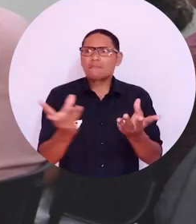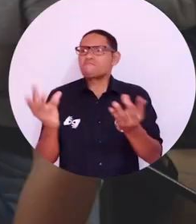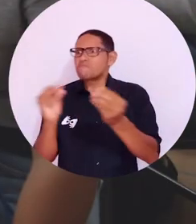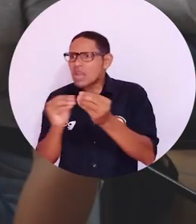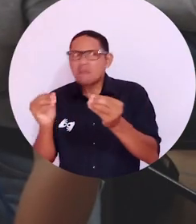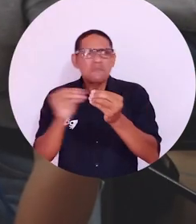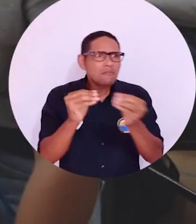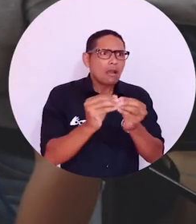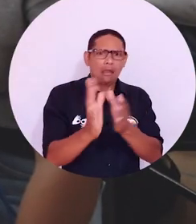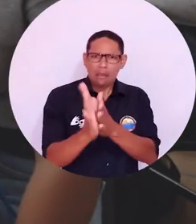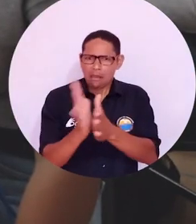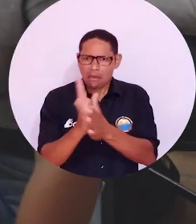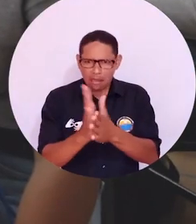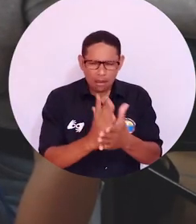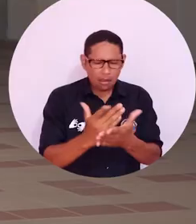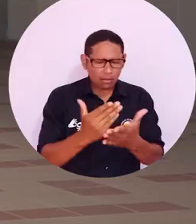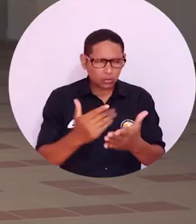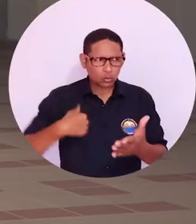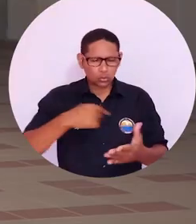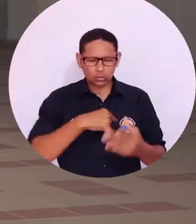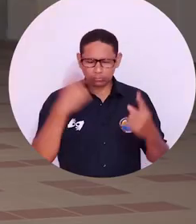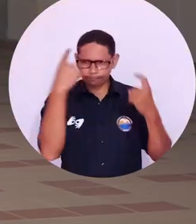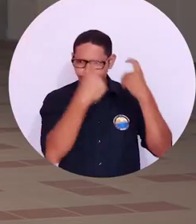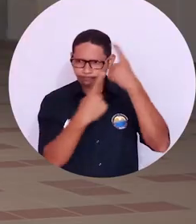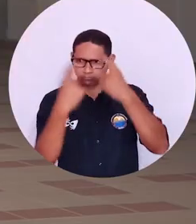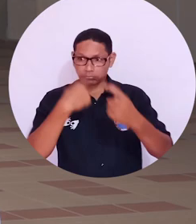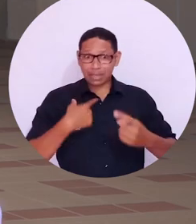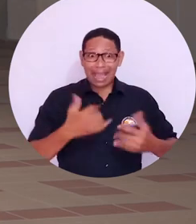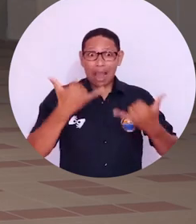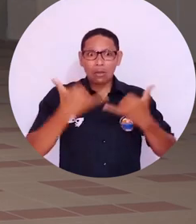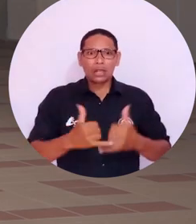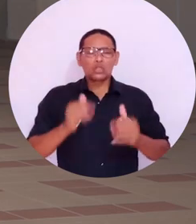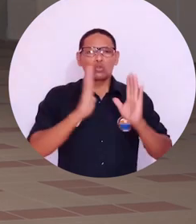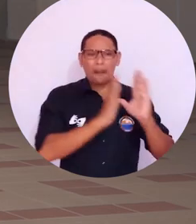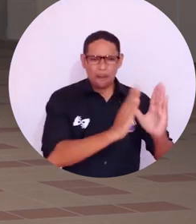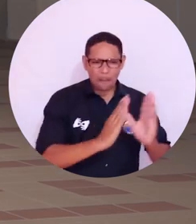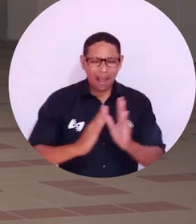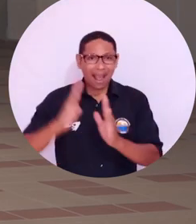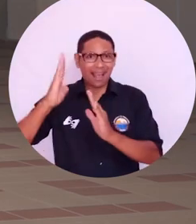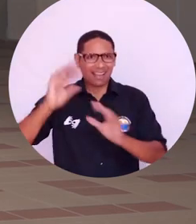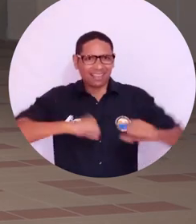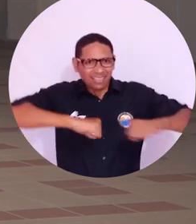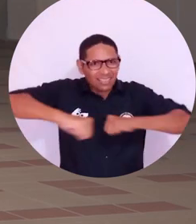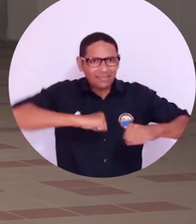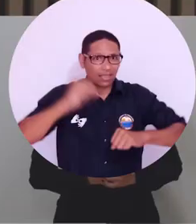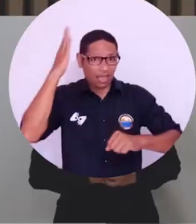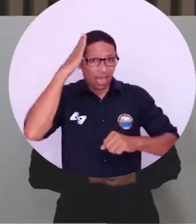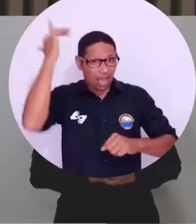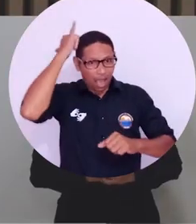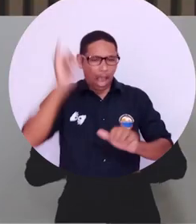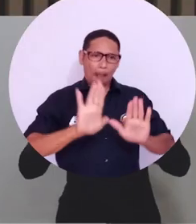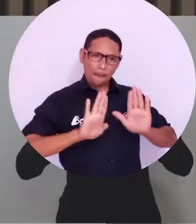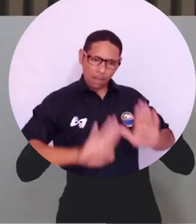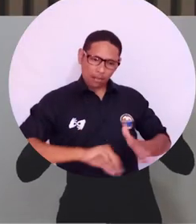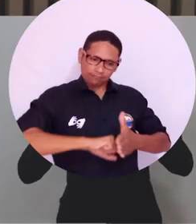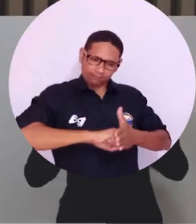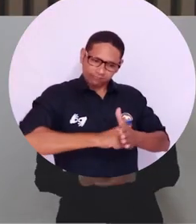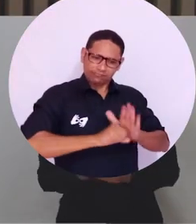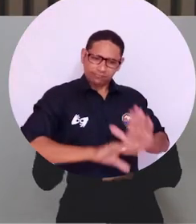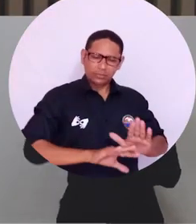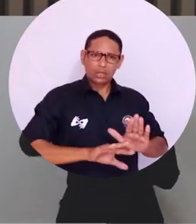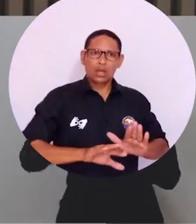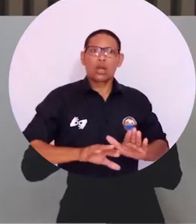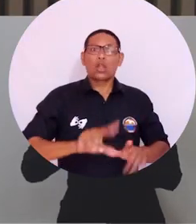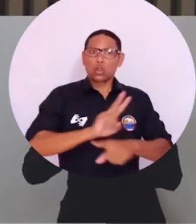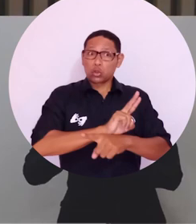estudiantes, pero también otros pronunciamientos en redes. Hemos avanzado en la decisión de suspender por dos semanas el calendario académico. Quiero ratificar en